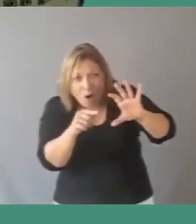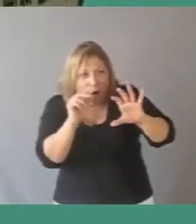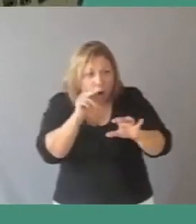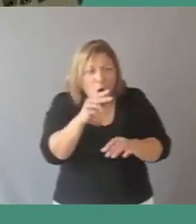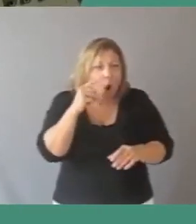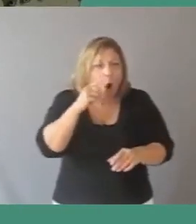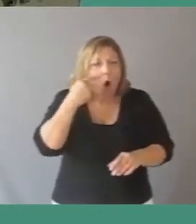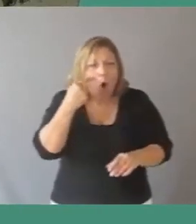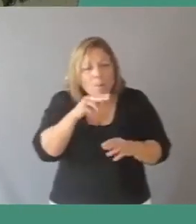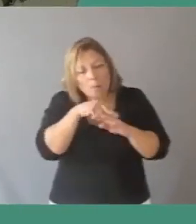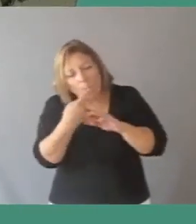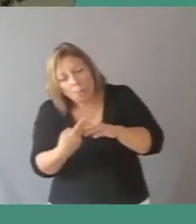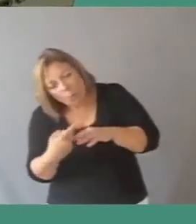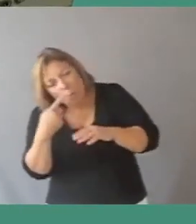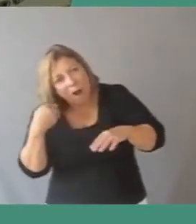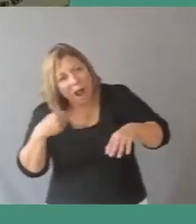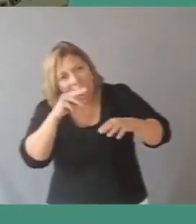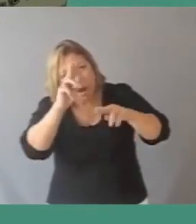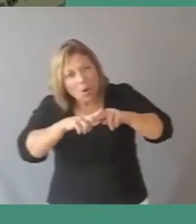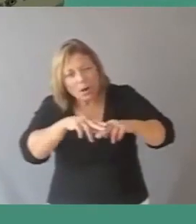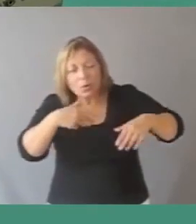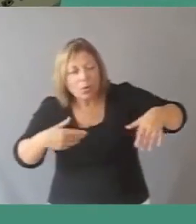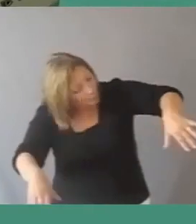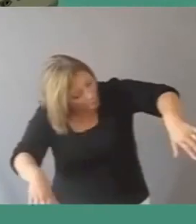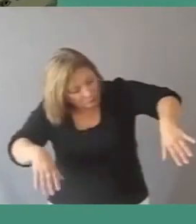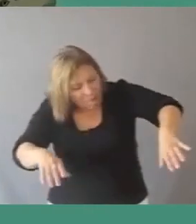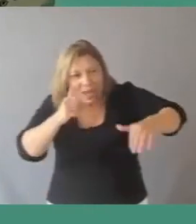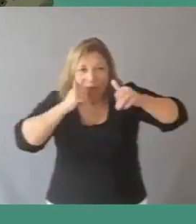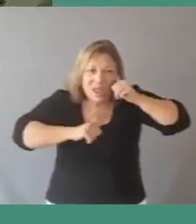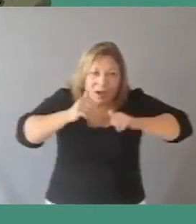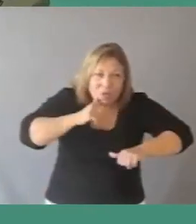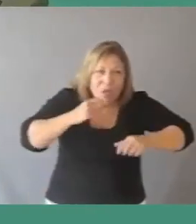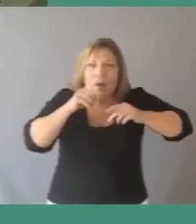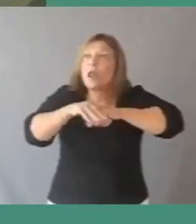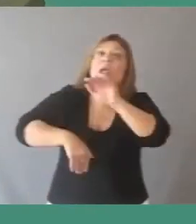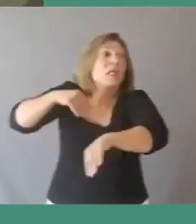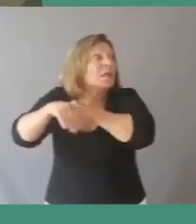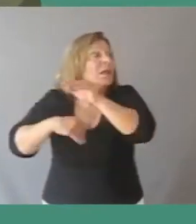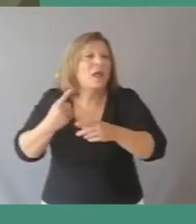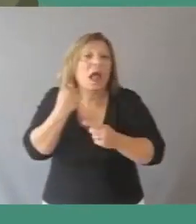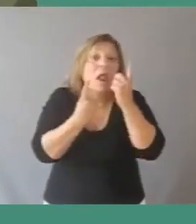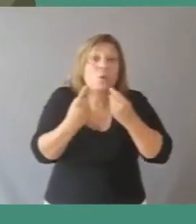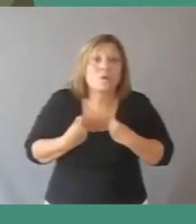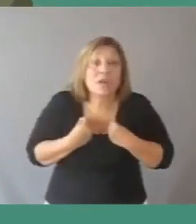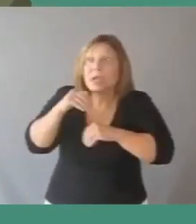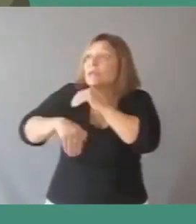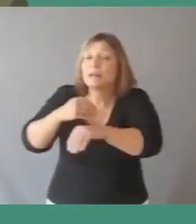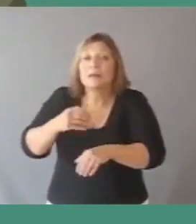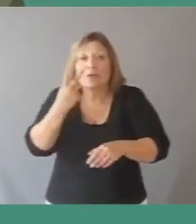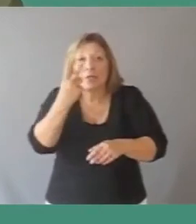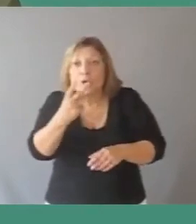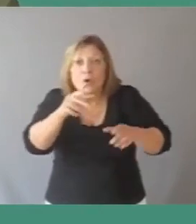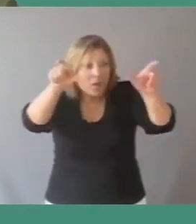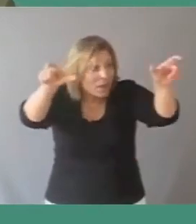a los hombres muertos, heridos y algunos vivos que la corriente del río arrastraba. Se treparon amontonados en los dos troncos